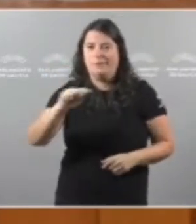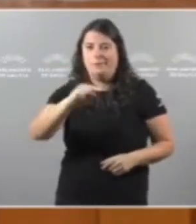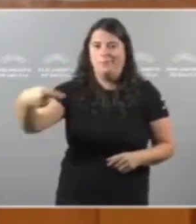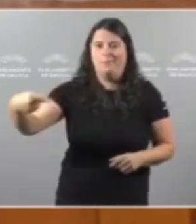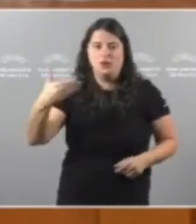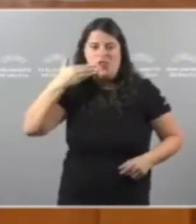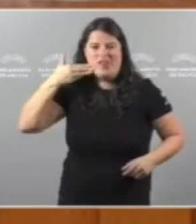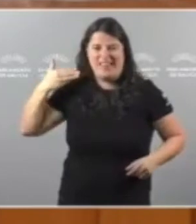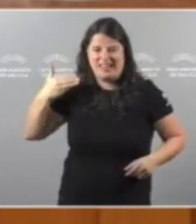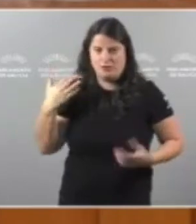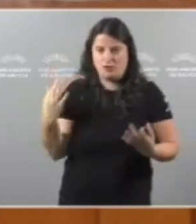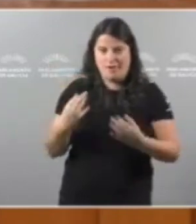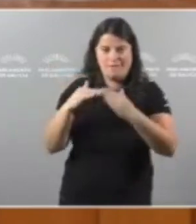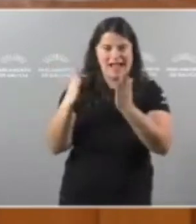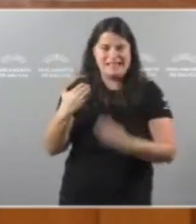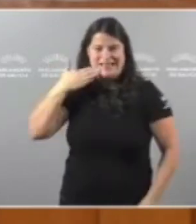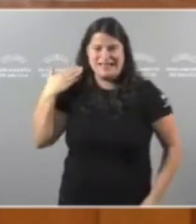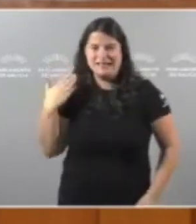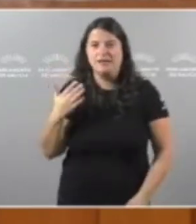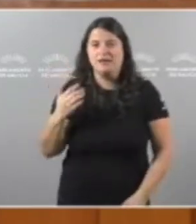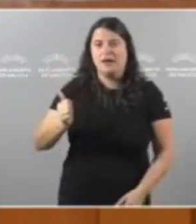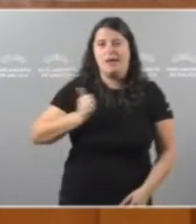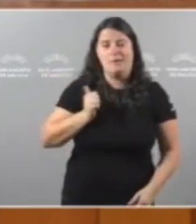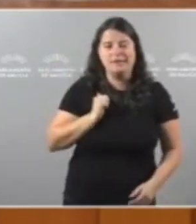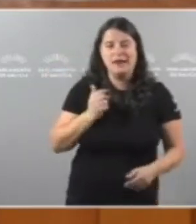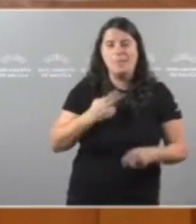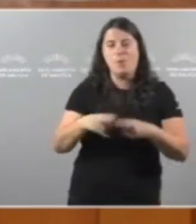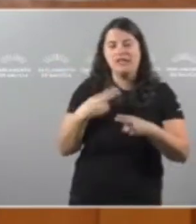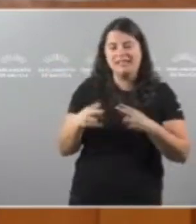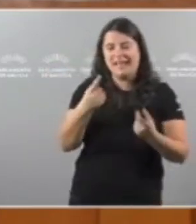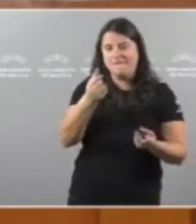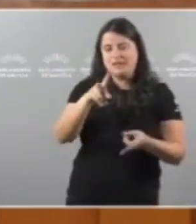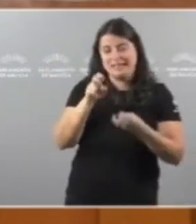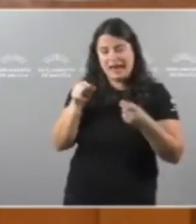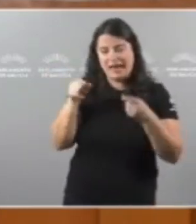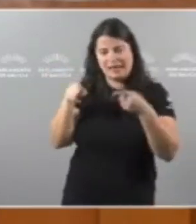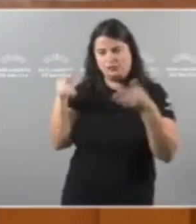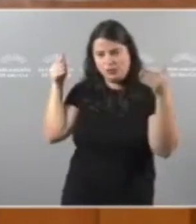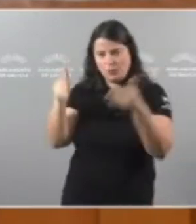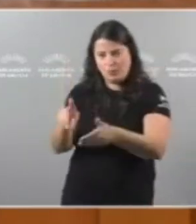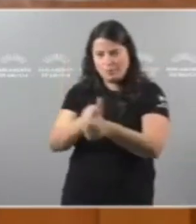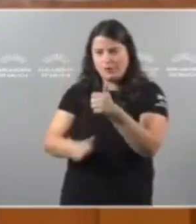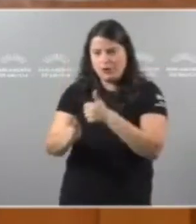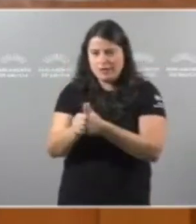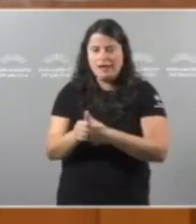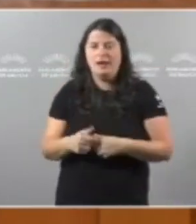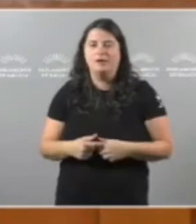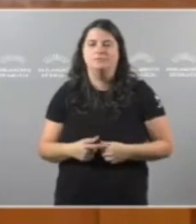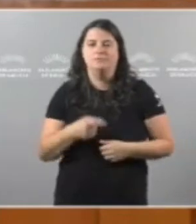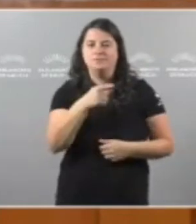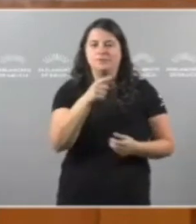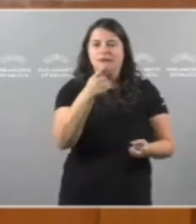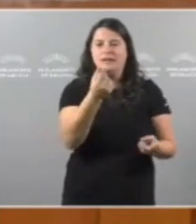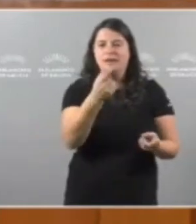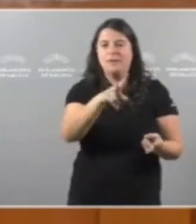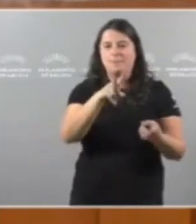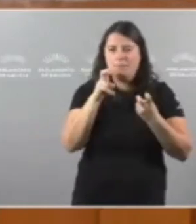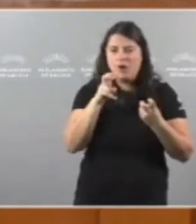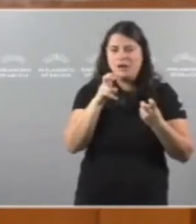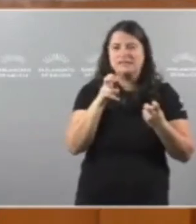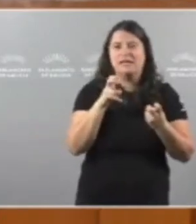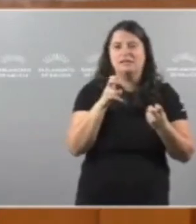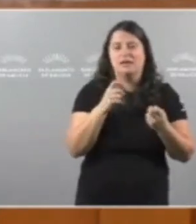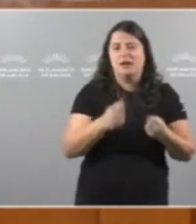E que hai que utilizar a política fiscal Tamén nese ámbito Poñeríamos en marcha Poñeríamos imposto Para esos grandes